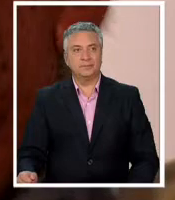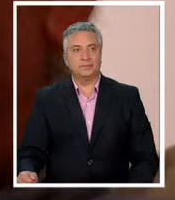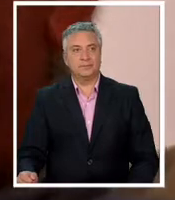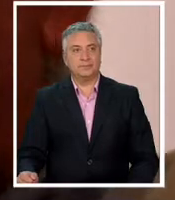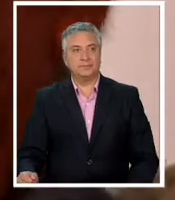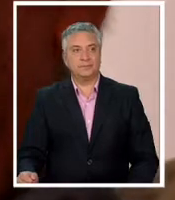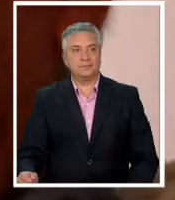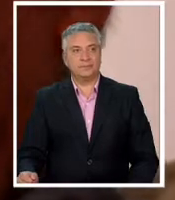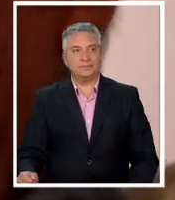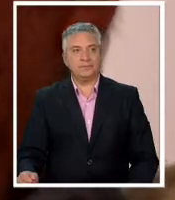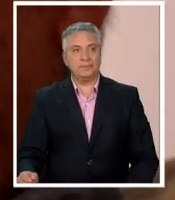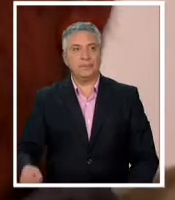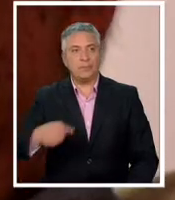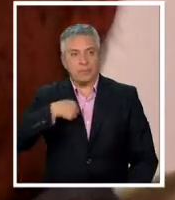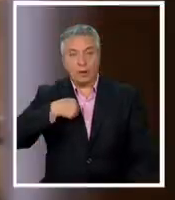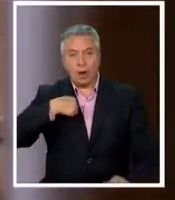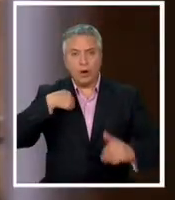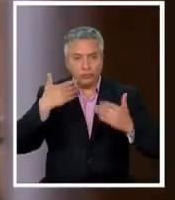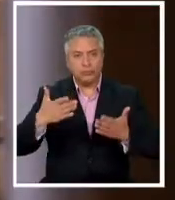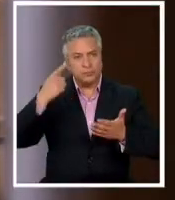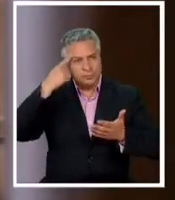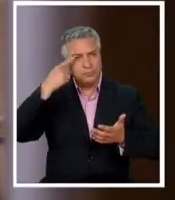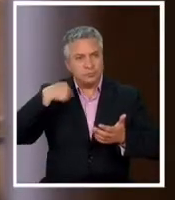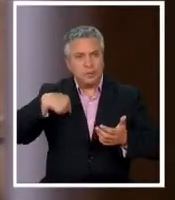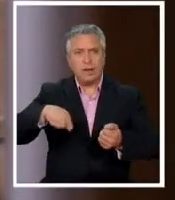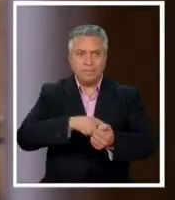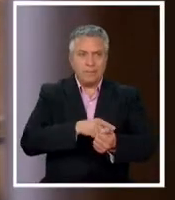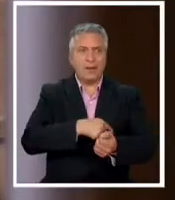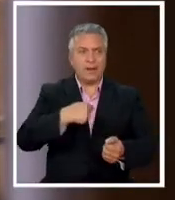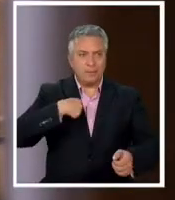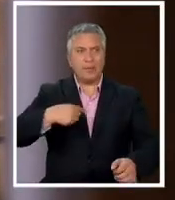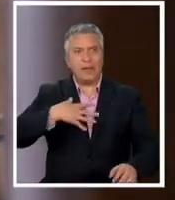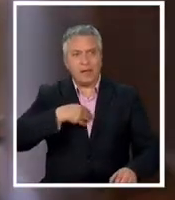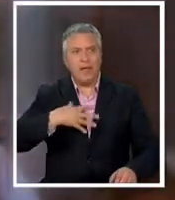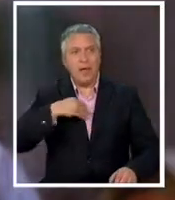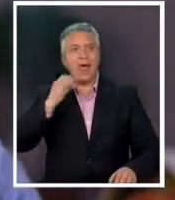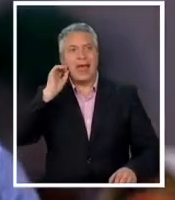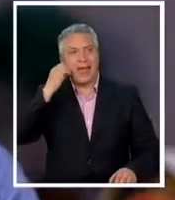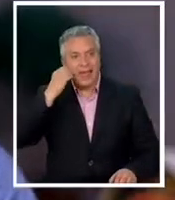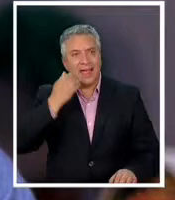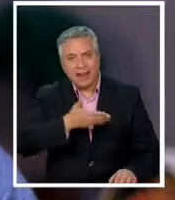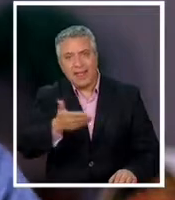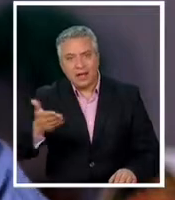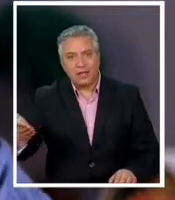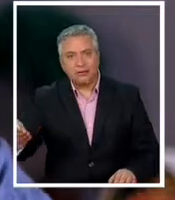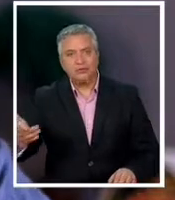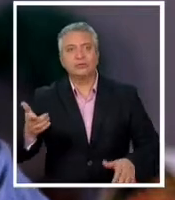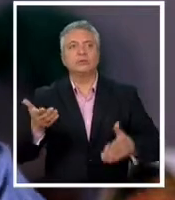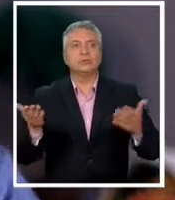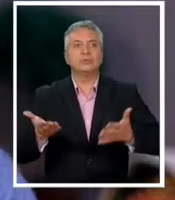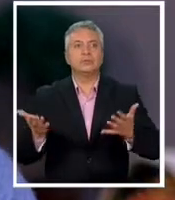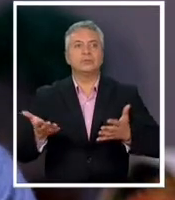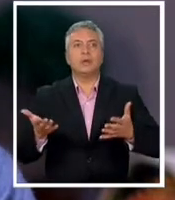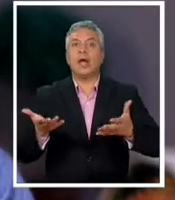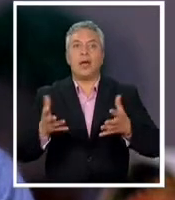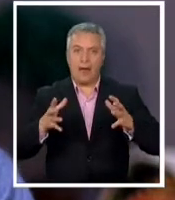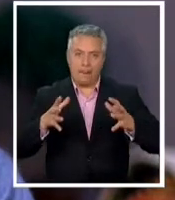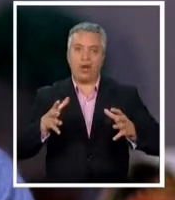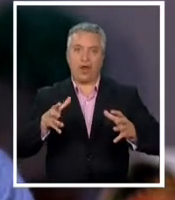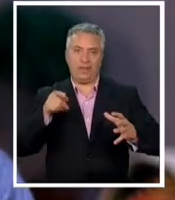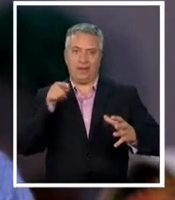lo que tengo yo actualmente mi familia mis hijos mis nietos se debe a la pelota